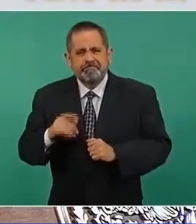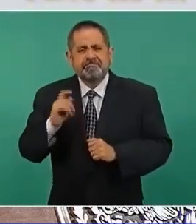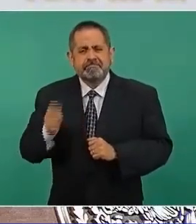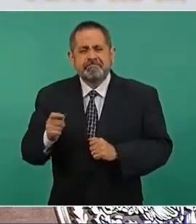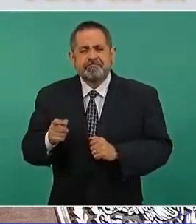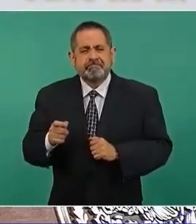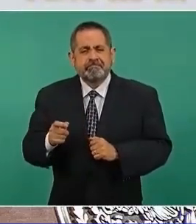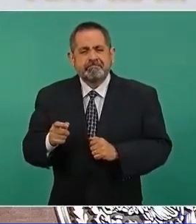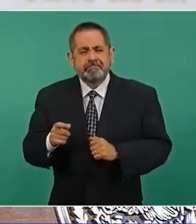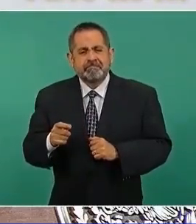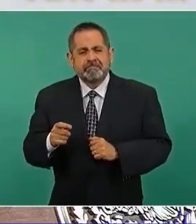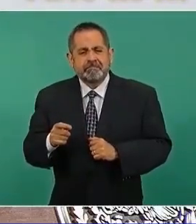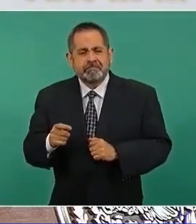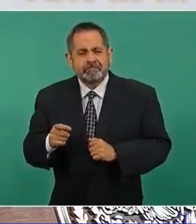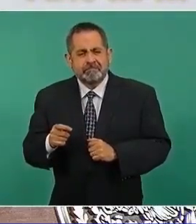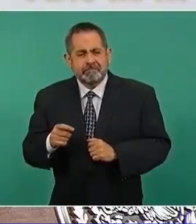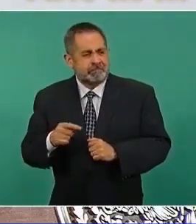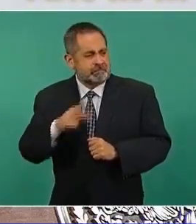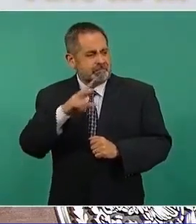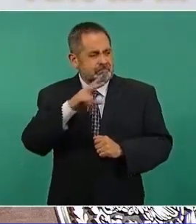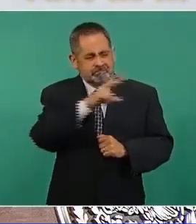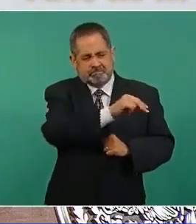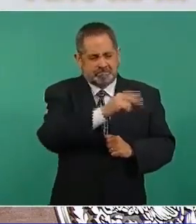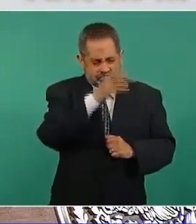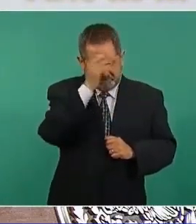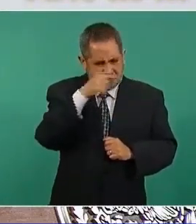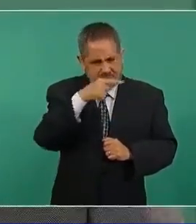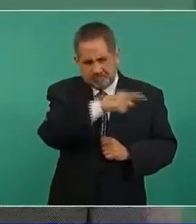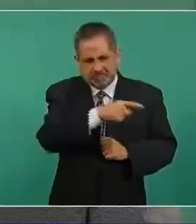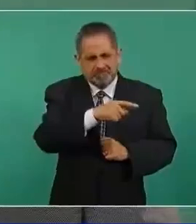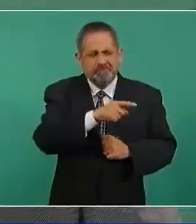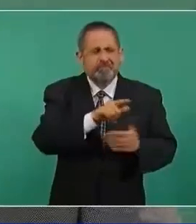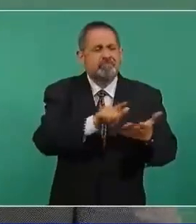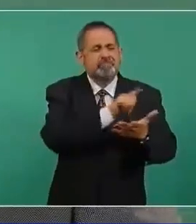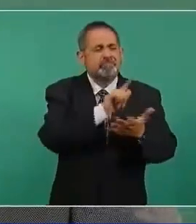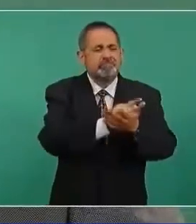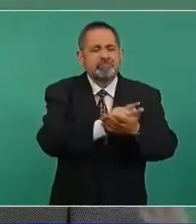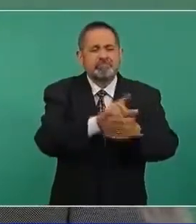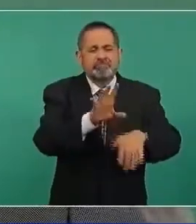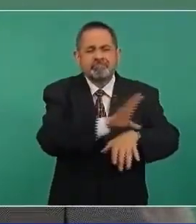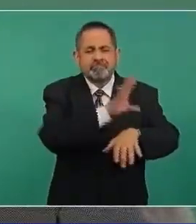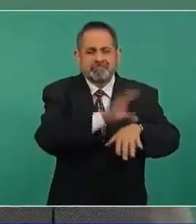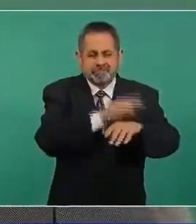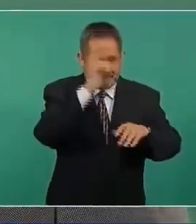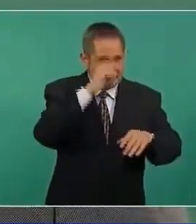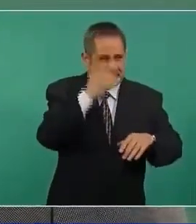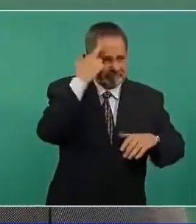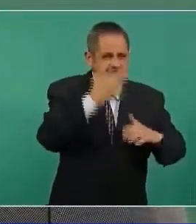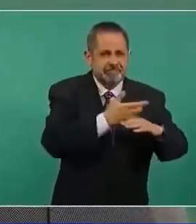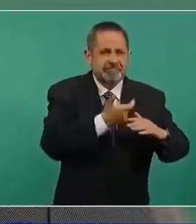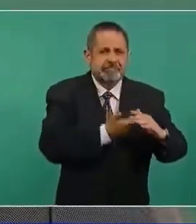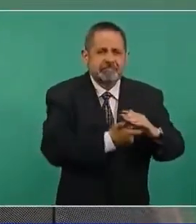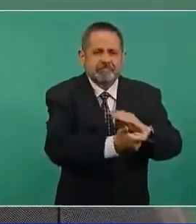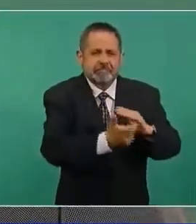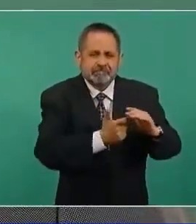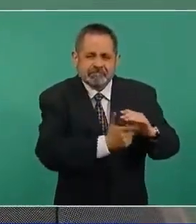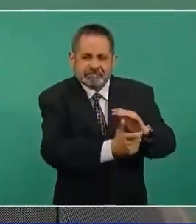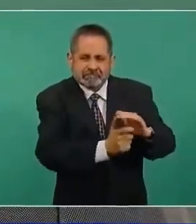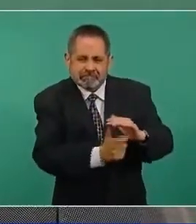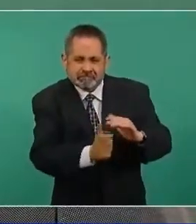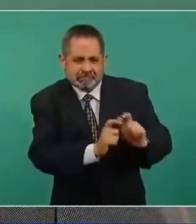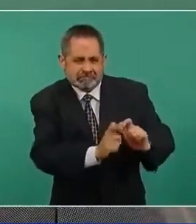reforma energética cuando billetearon o maicearon